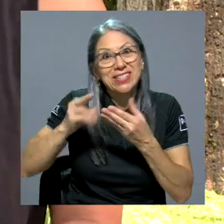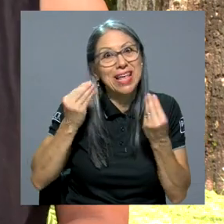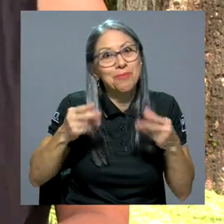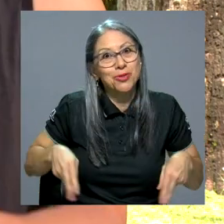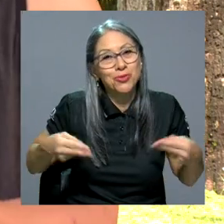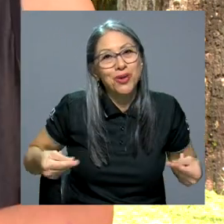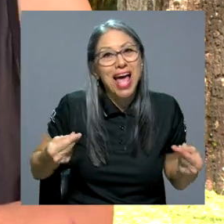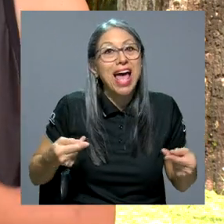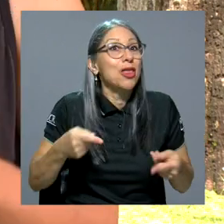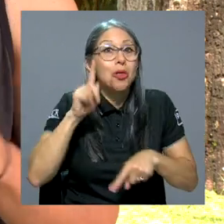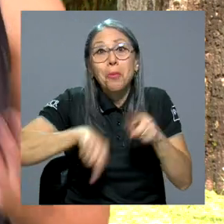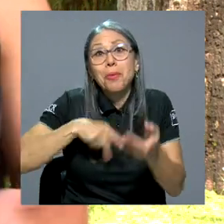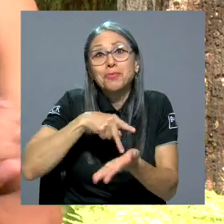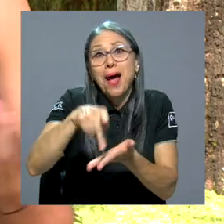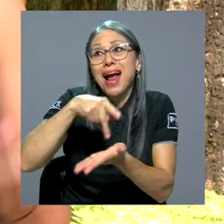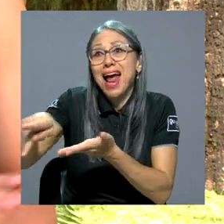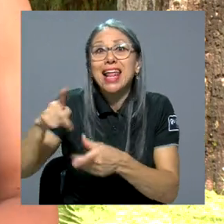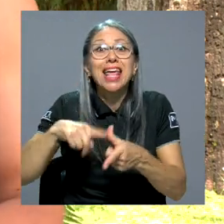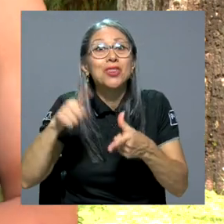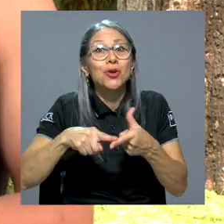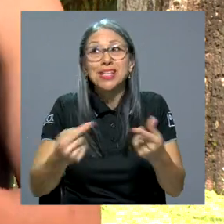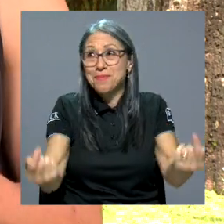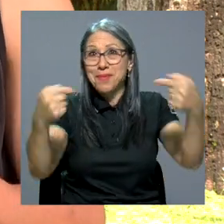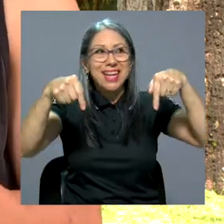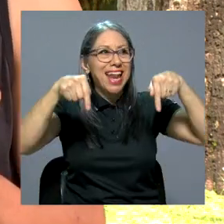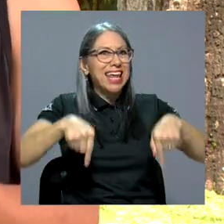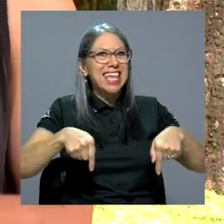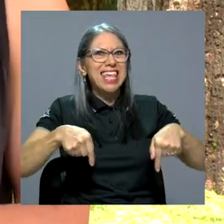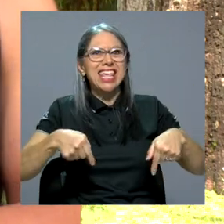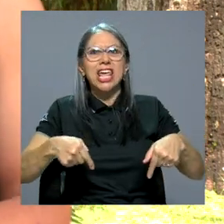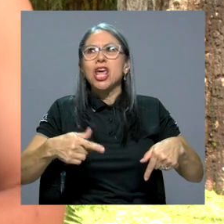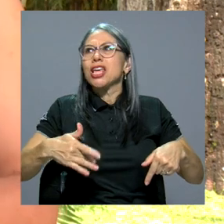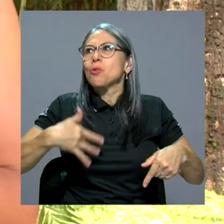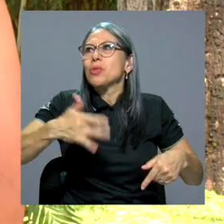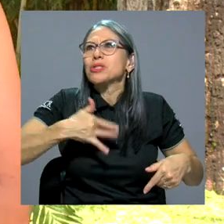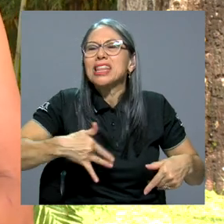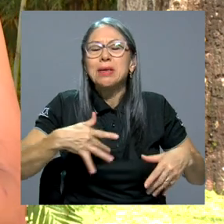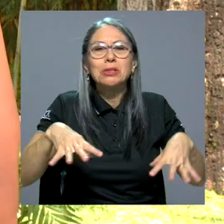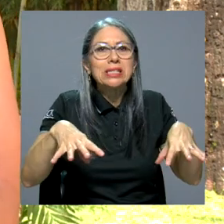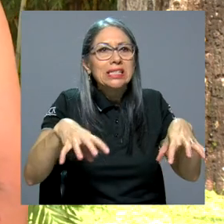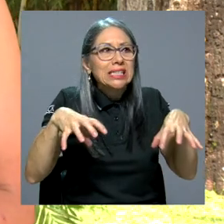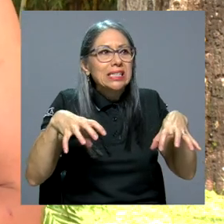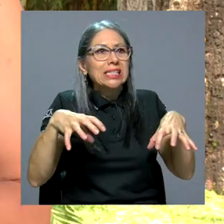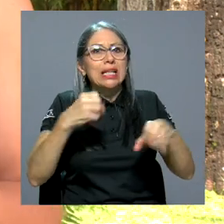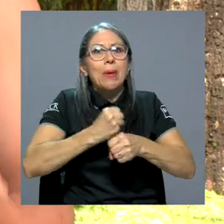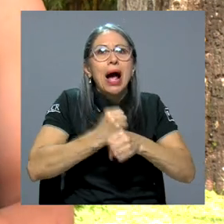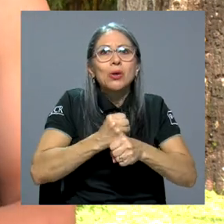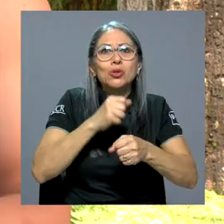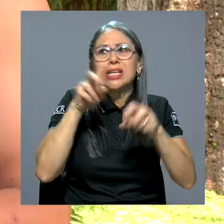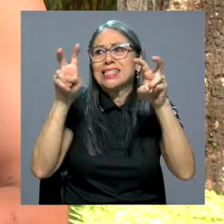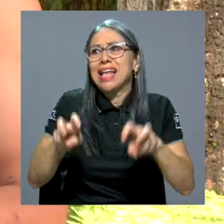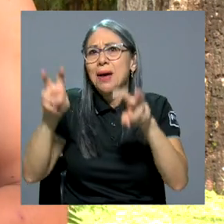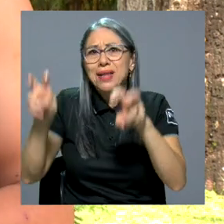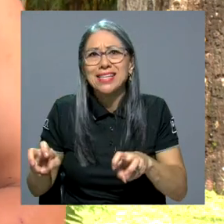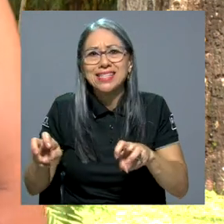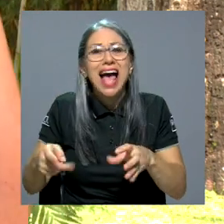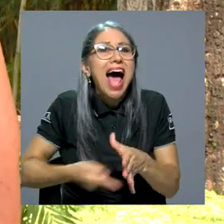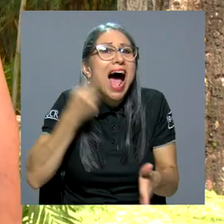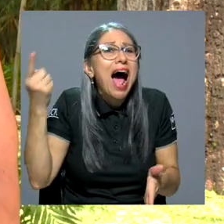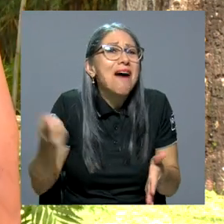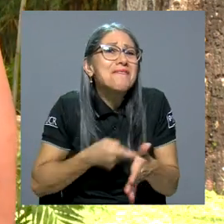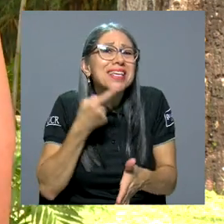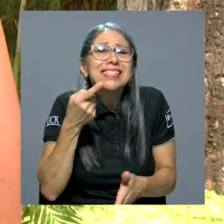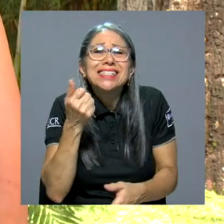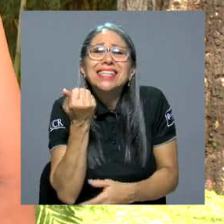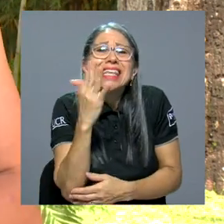pagar un gimnasio. Les sirve mucho venir aquí y el estrés acumulado de exámenes, trabajos, incluso a veces se sacan